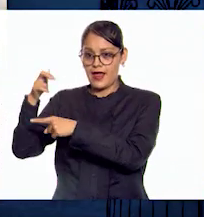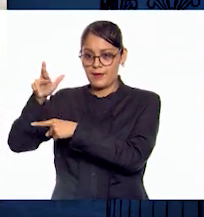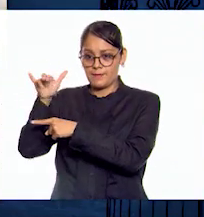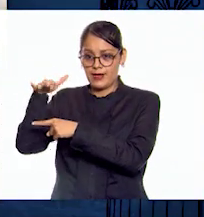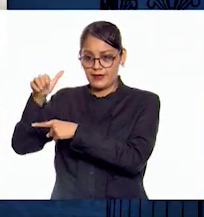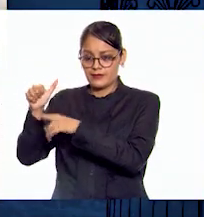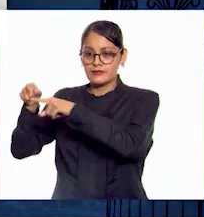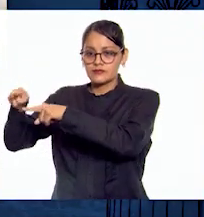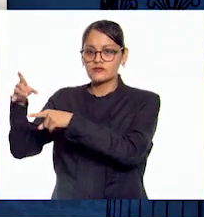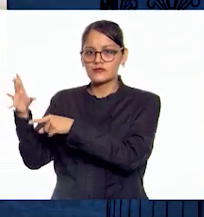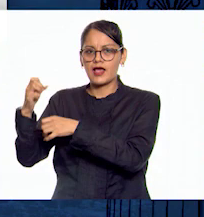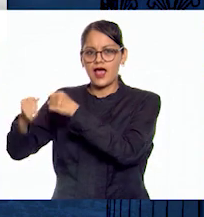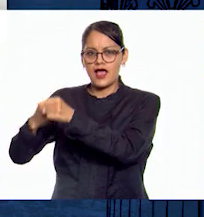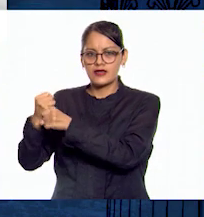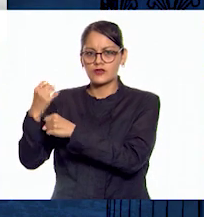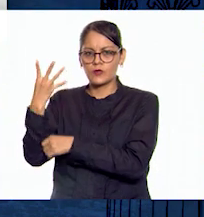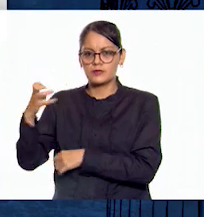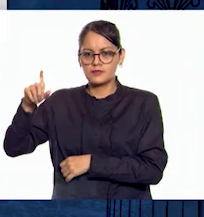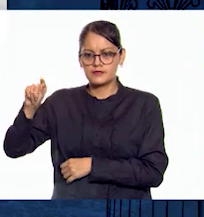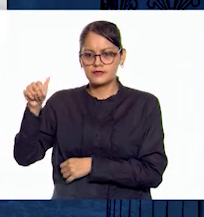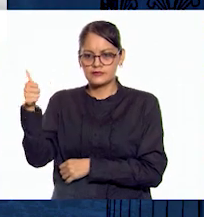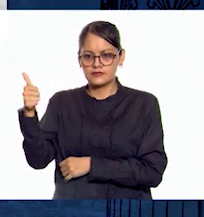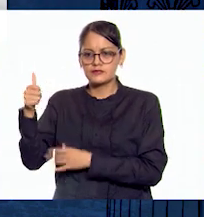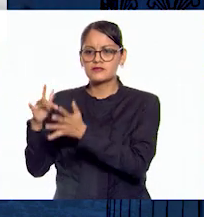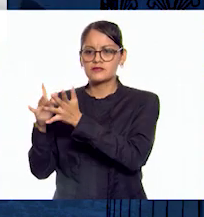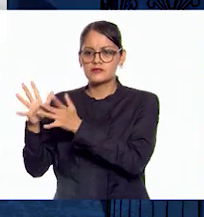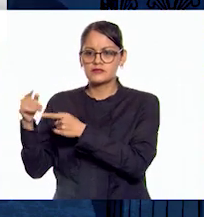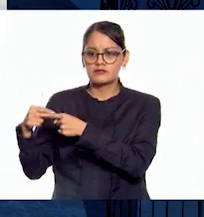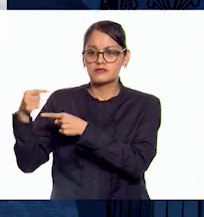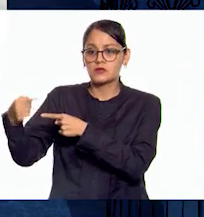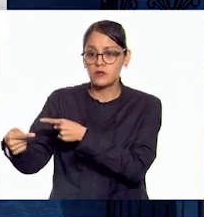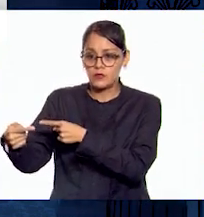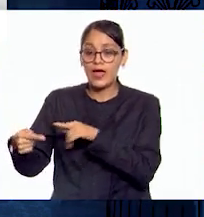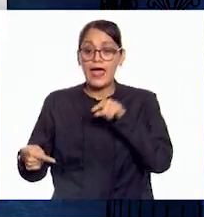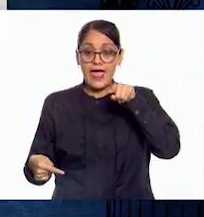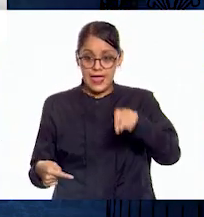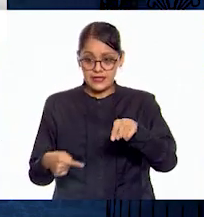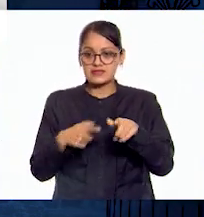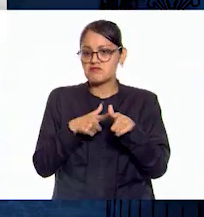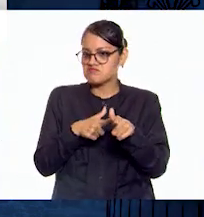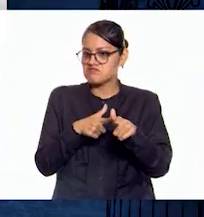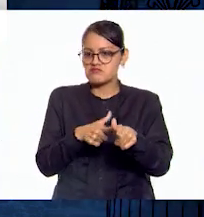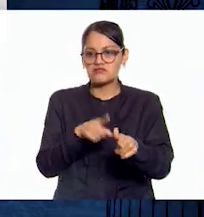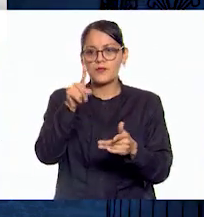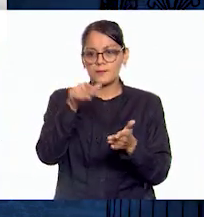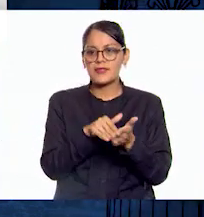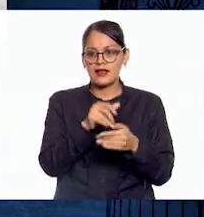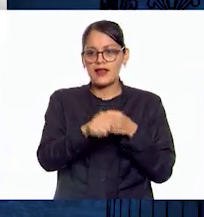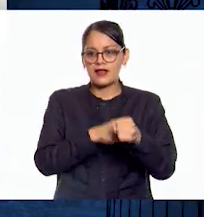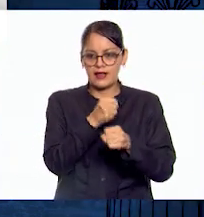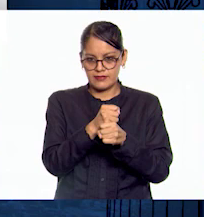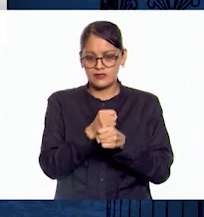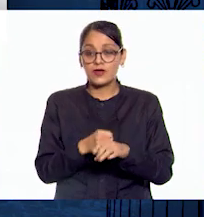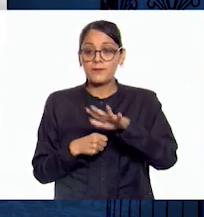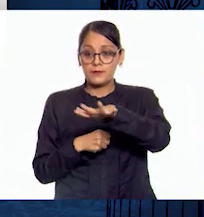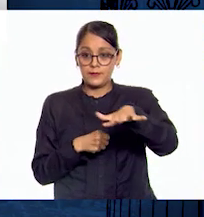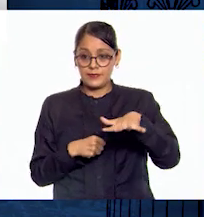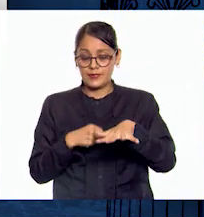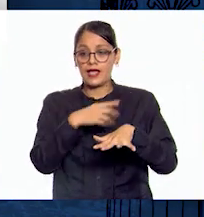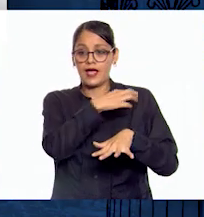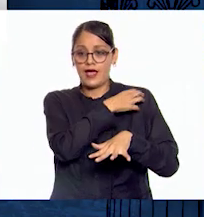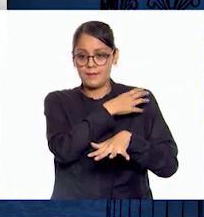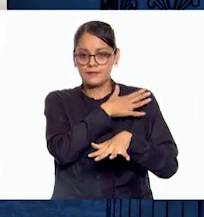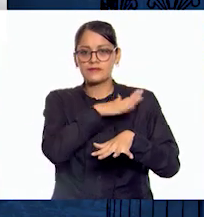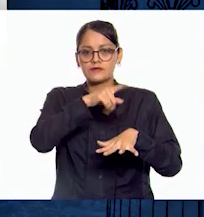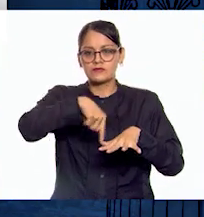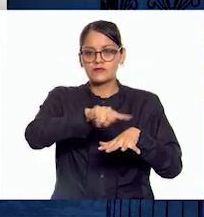476 d.C., logró sobrevivir más de mil años. La capital del Imperio Bizantino fue